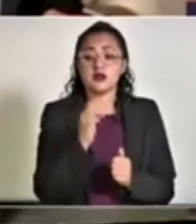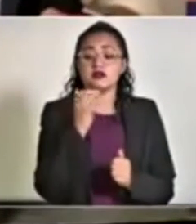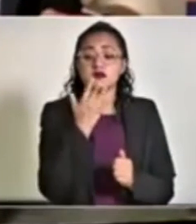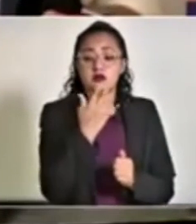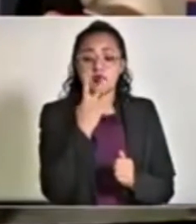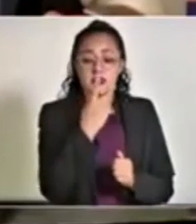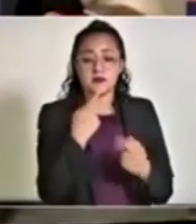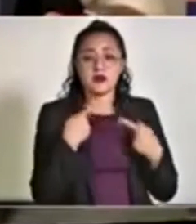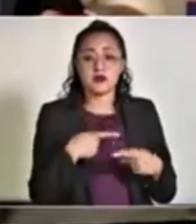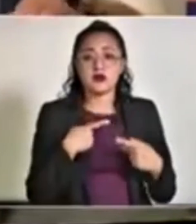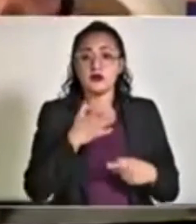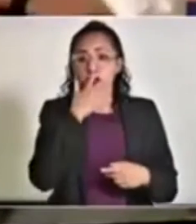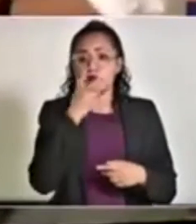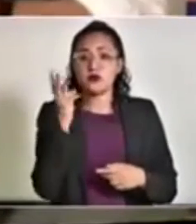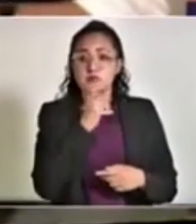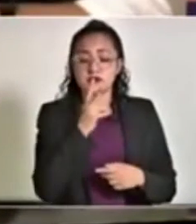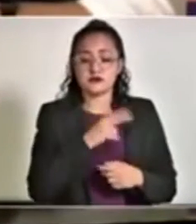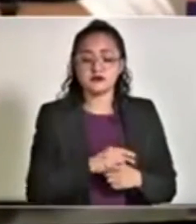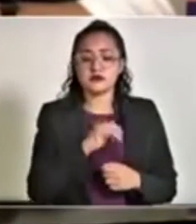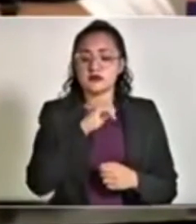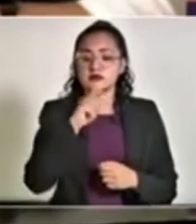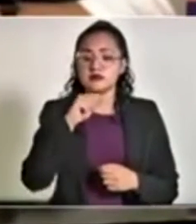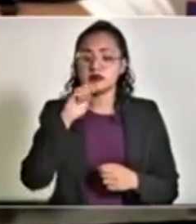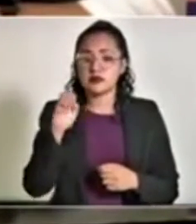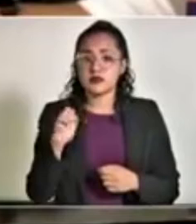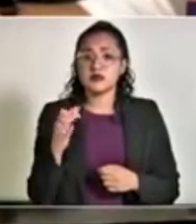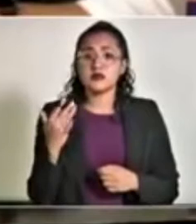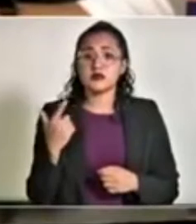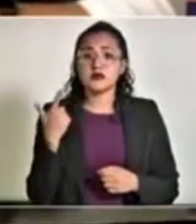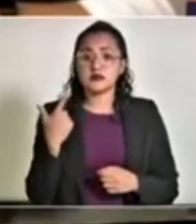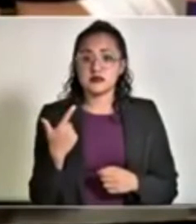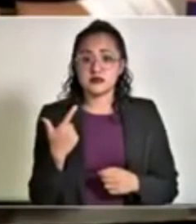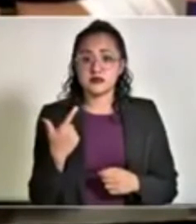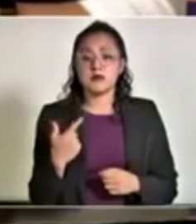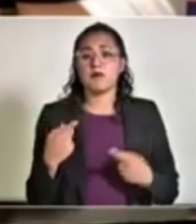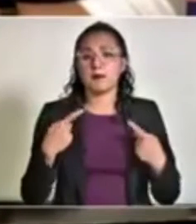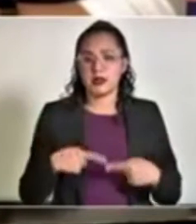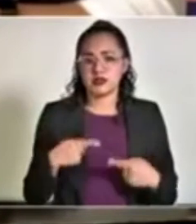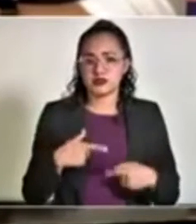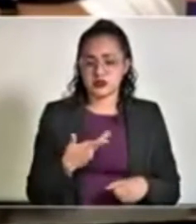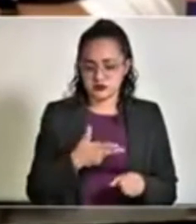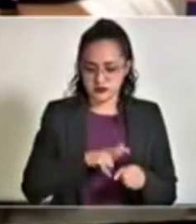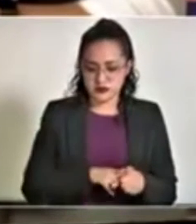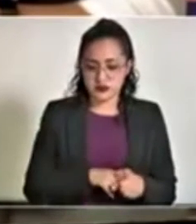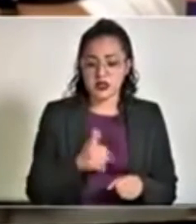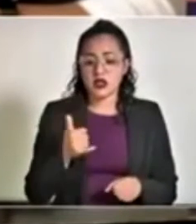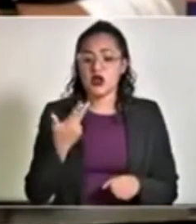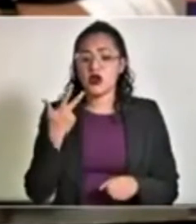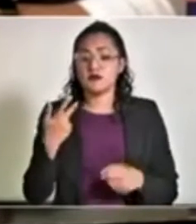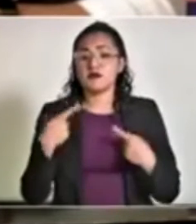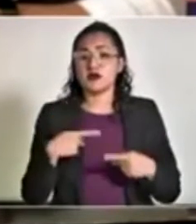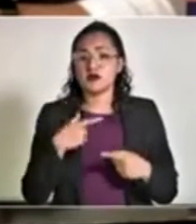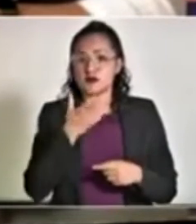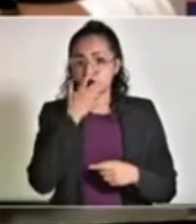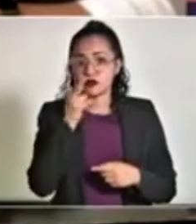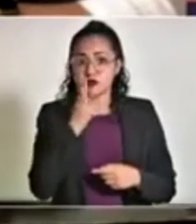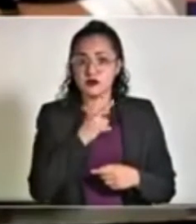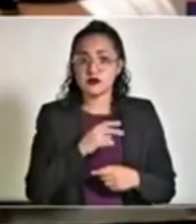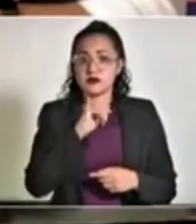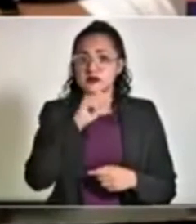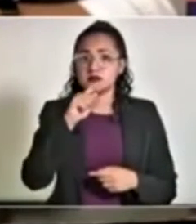funcionando. El ISTE 57 pacientes con 8 ventiladores, ISTE